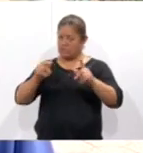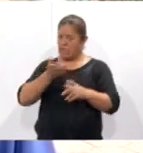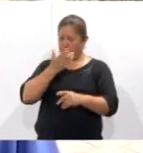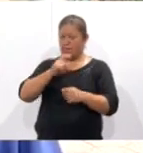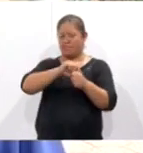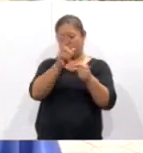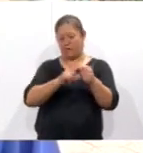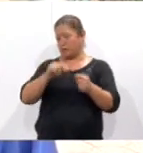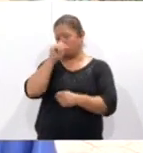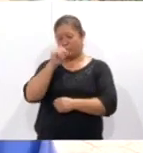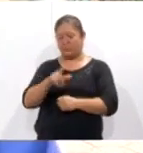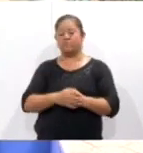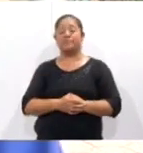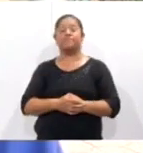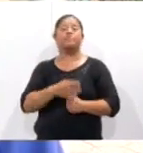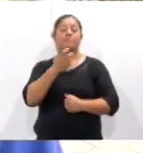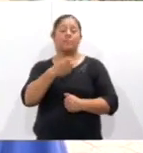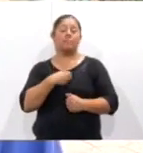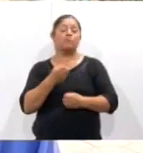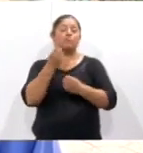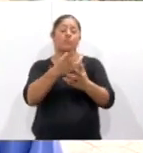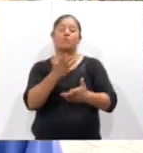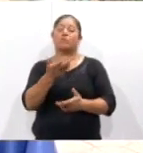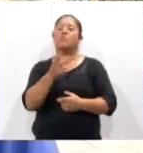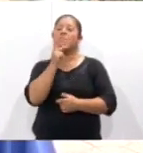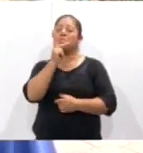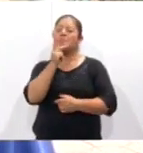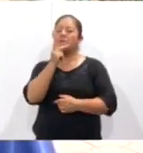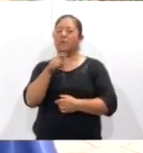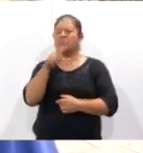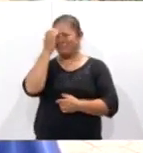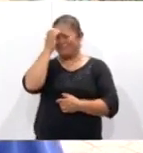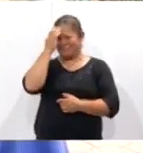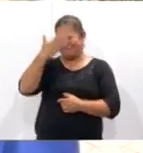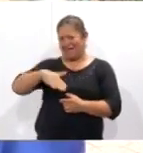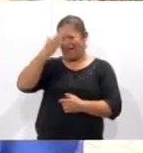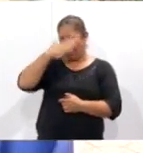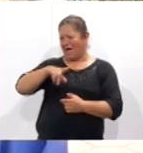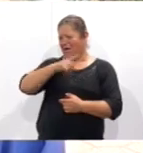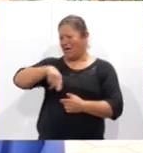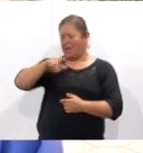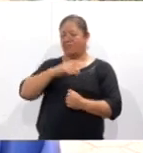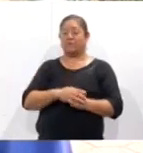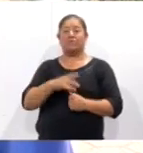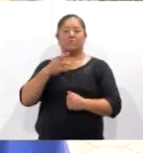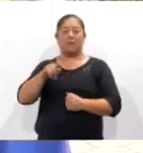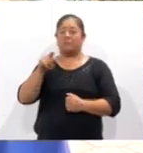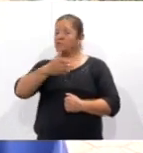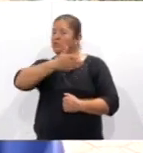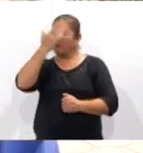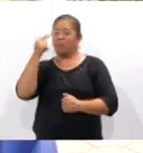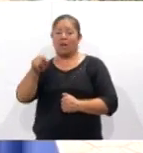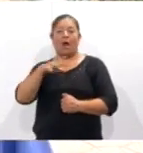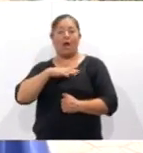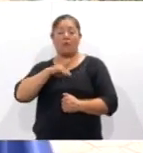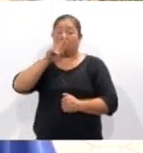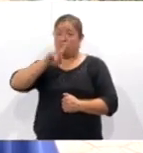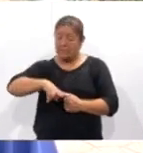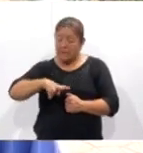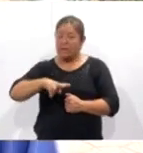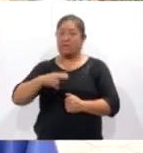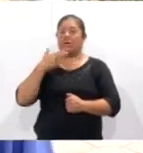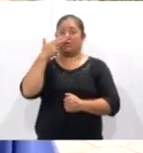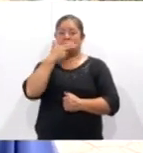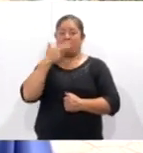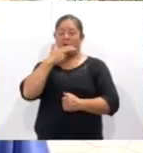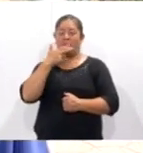país. Entonces, les pusimos palabras que son conocidas para ellos, pero que no saben que están inmersos en el español.